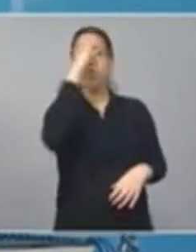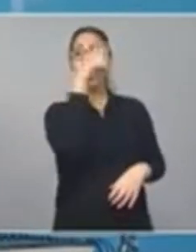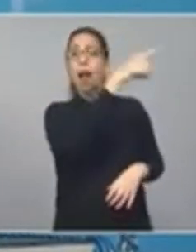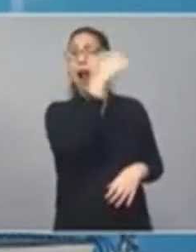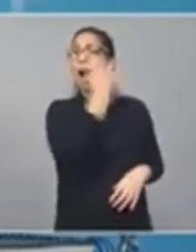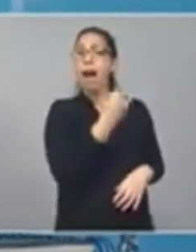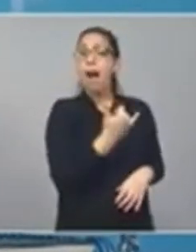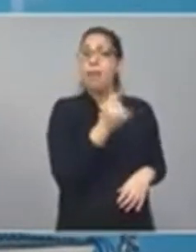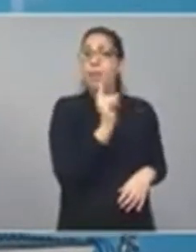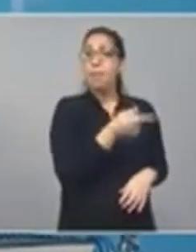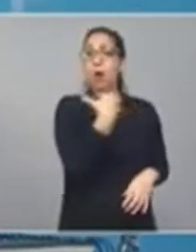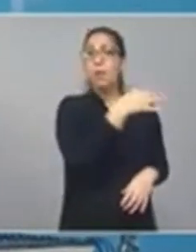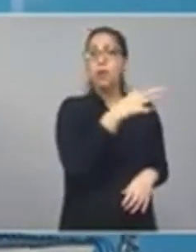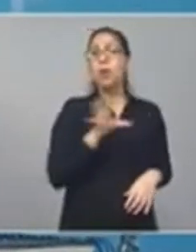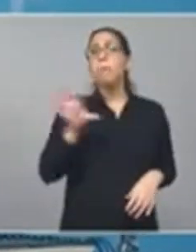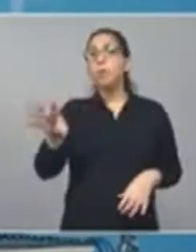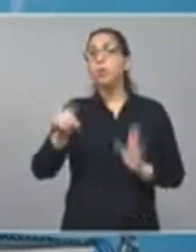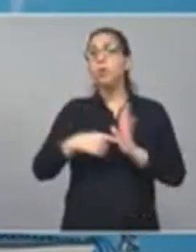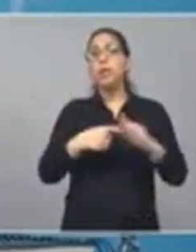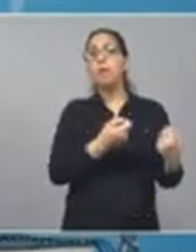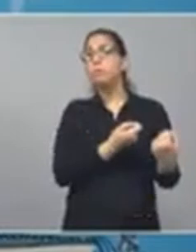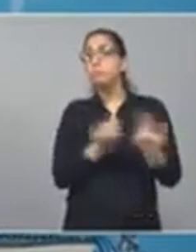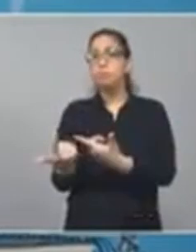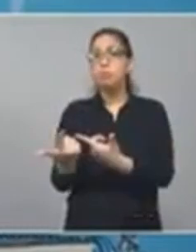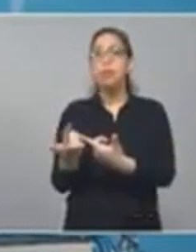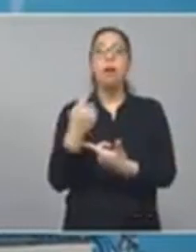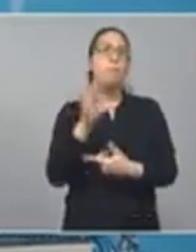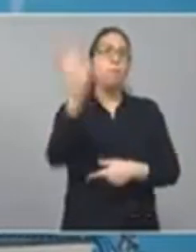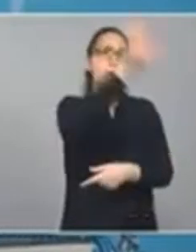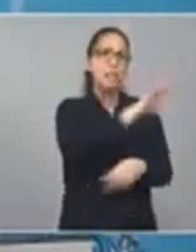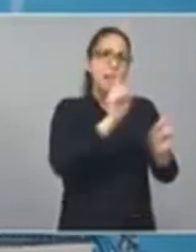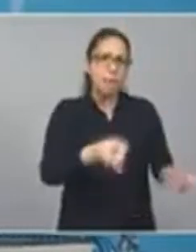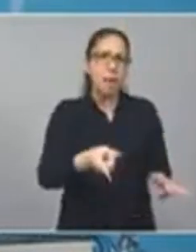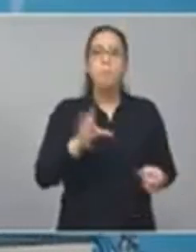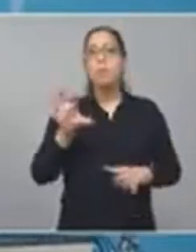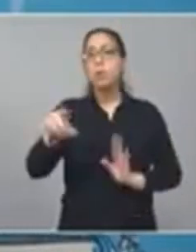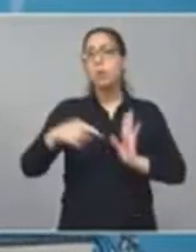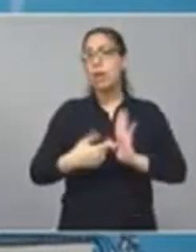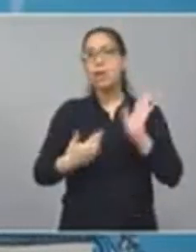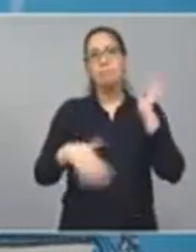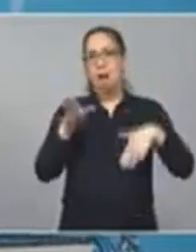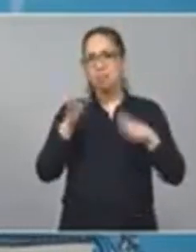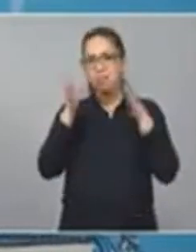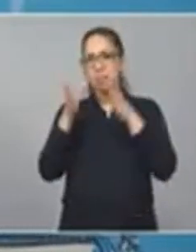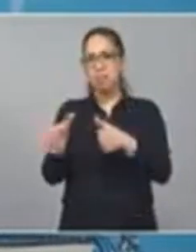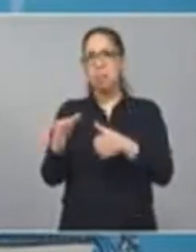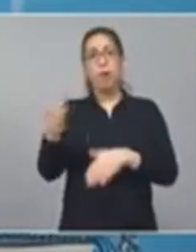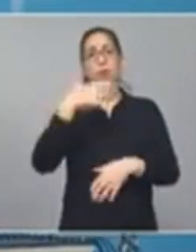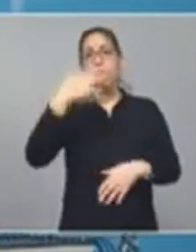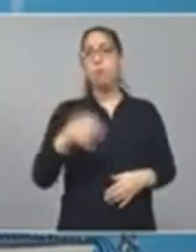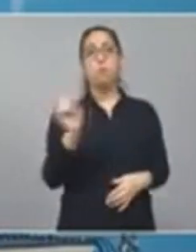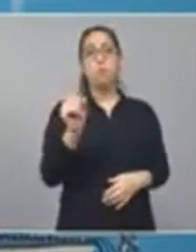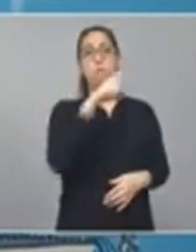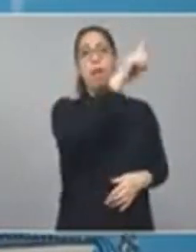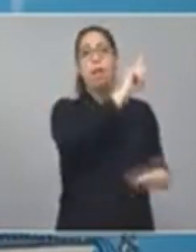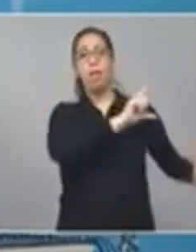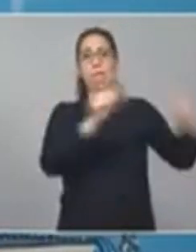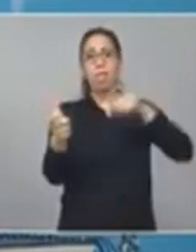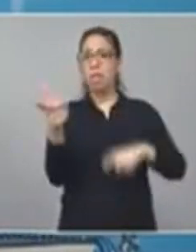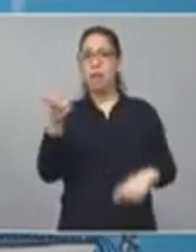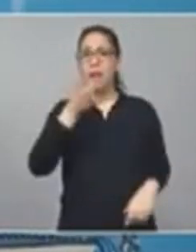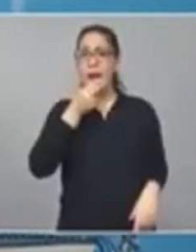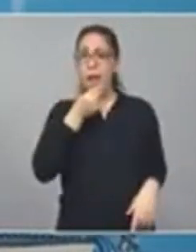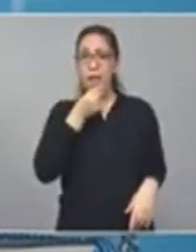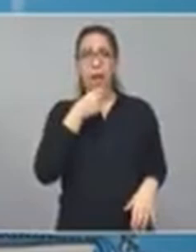obligaciones con la provincia de Buenos Aires, con el resto de las provincias también y con la provincia de Buenos Aires en particular. No está cumpliendo con prácticamente